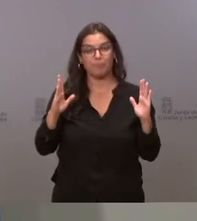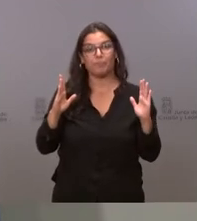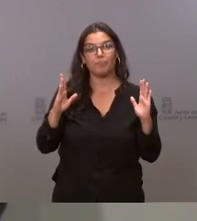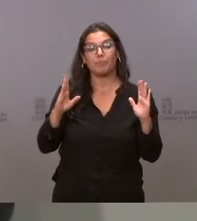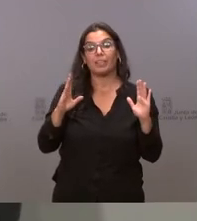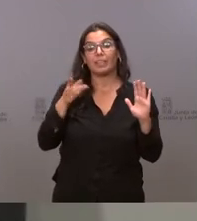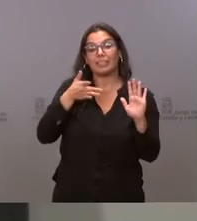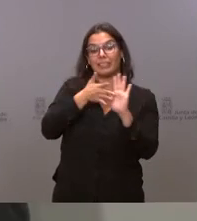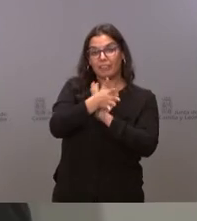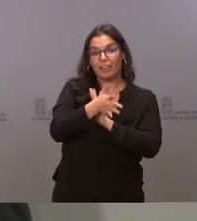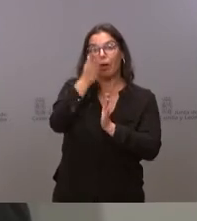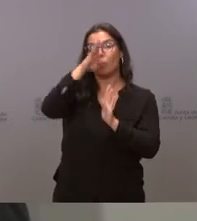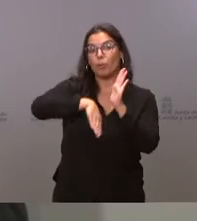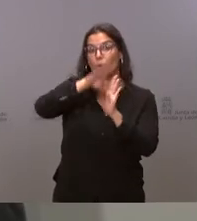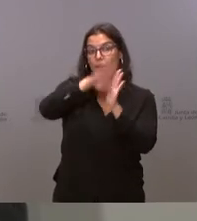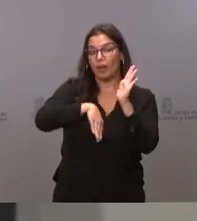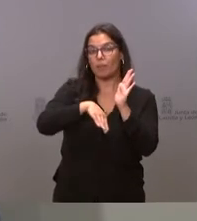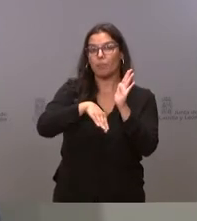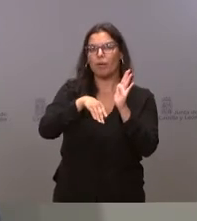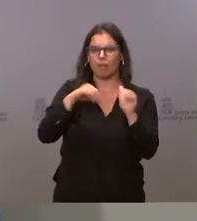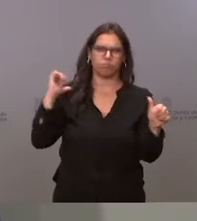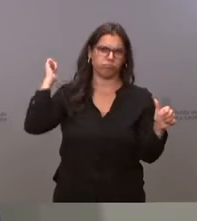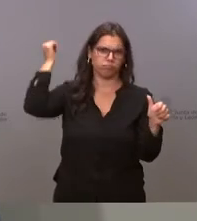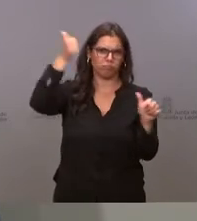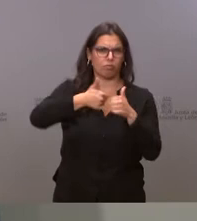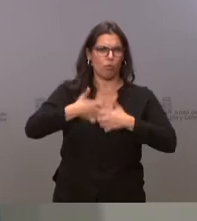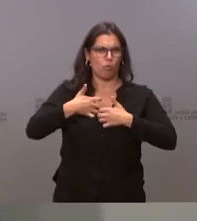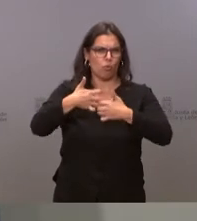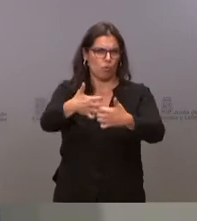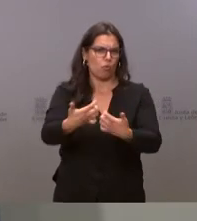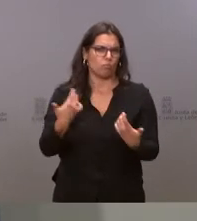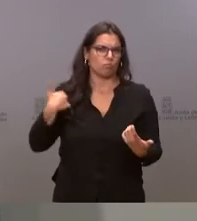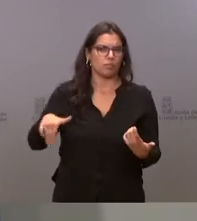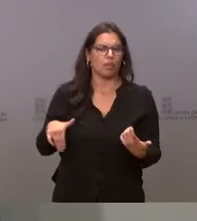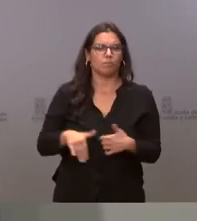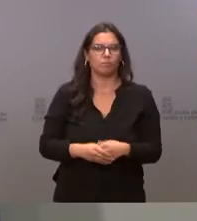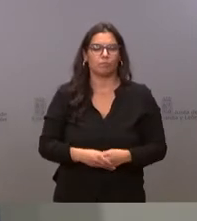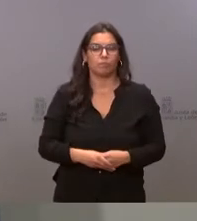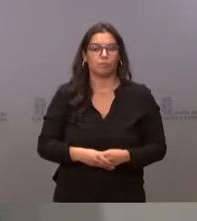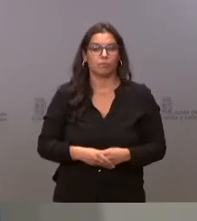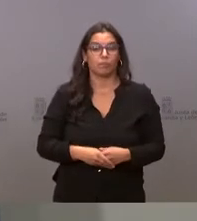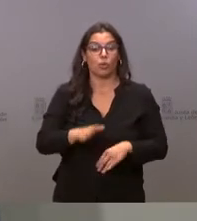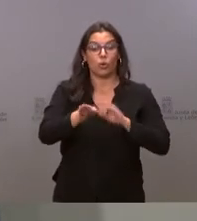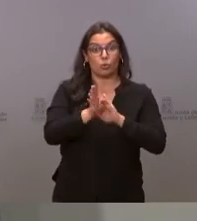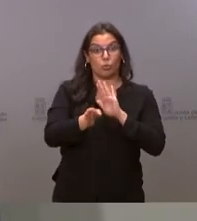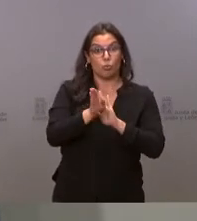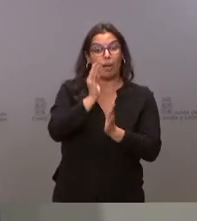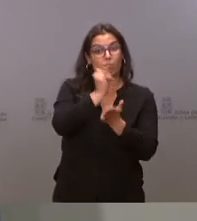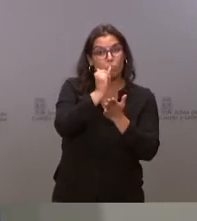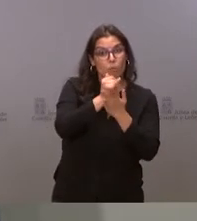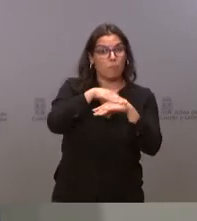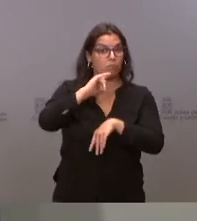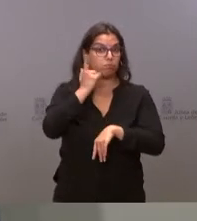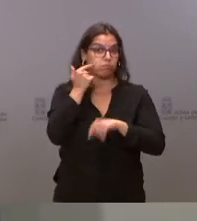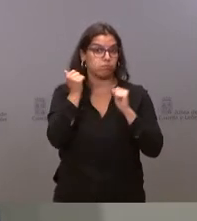Se trata de un programa con una larga trayectoria de funcionamiento en nuestra comunidad y su mantenimiento se sustenta en los